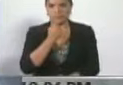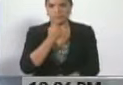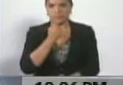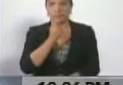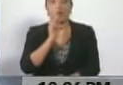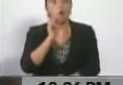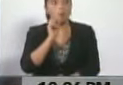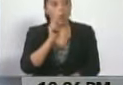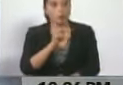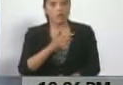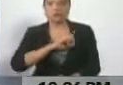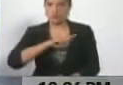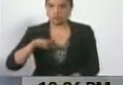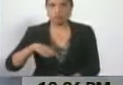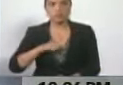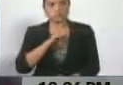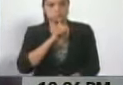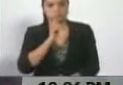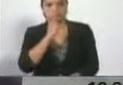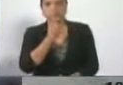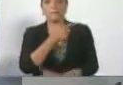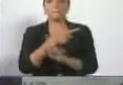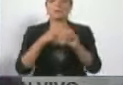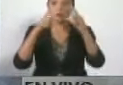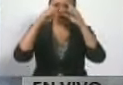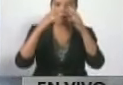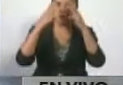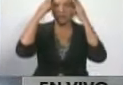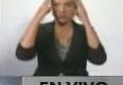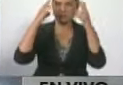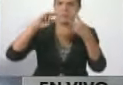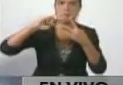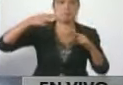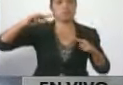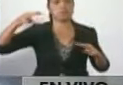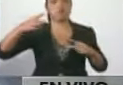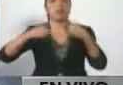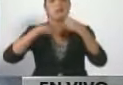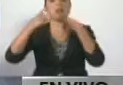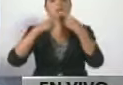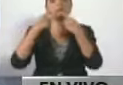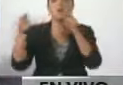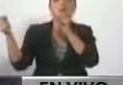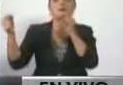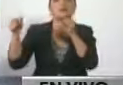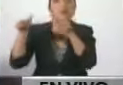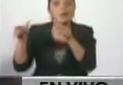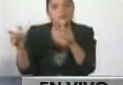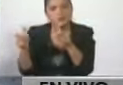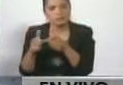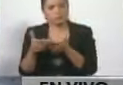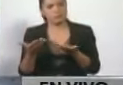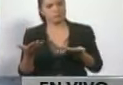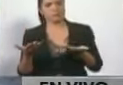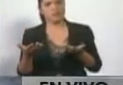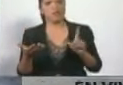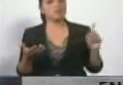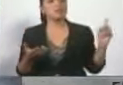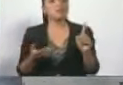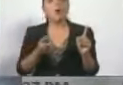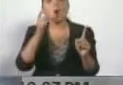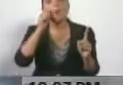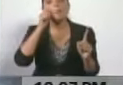dice, personas de palabra, pero sale Ramos Alup y además tergiversando lo que se discutió en esas reuniones. Sale Enrique Márquez.